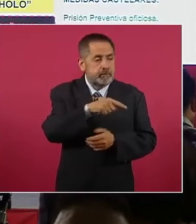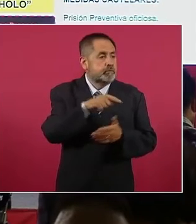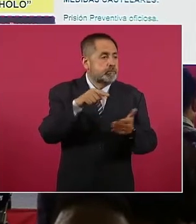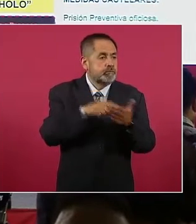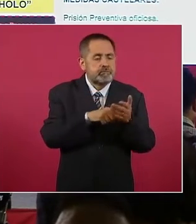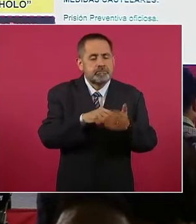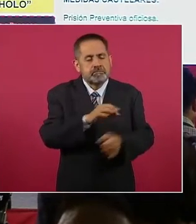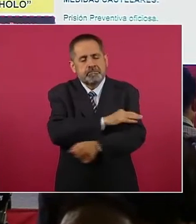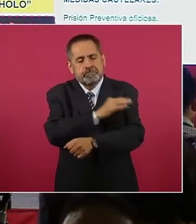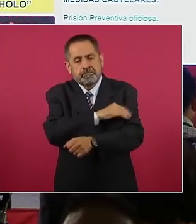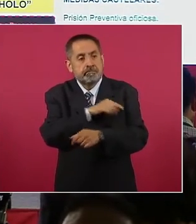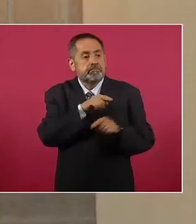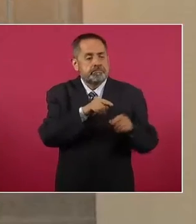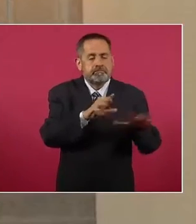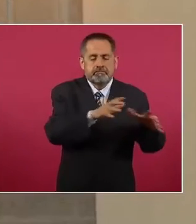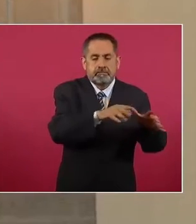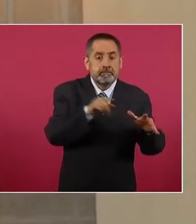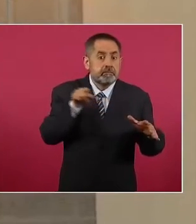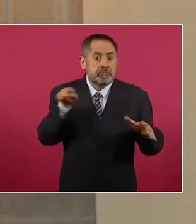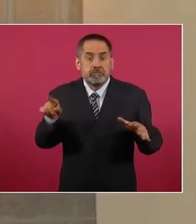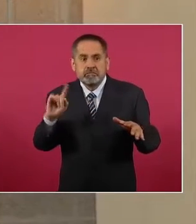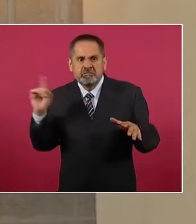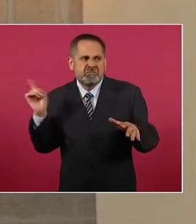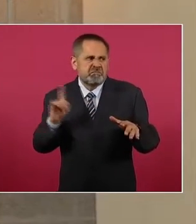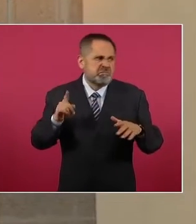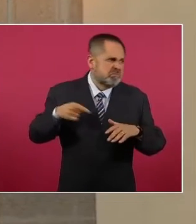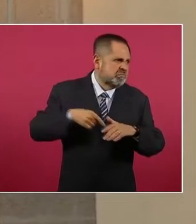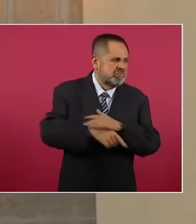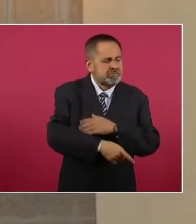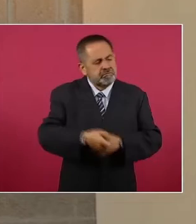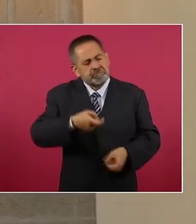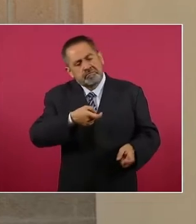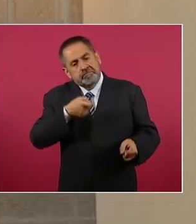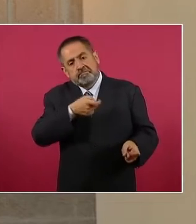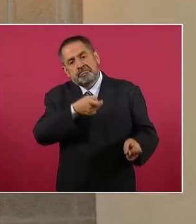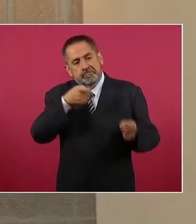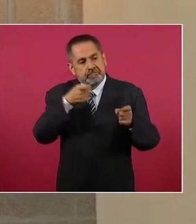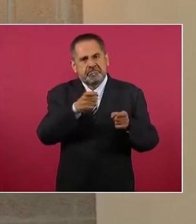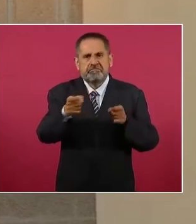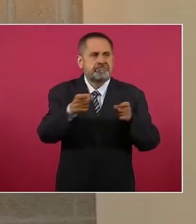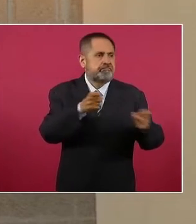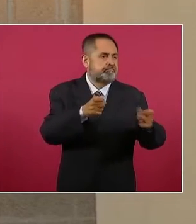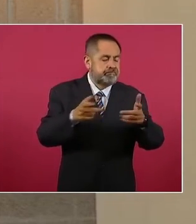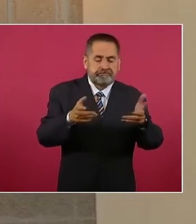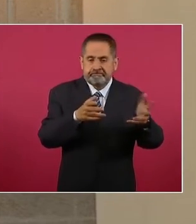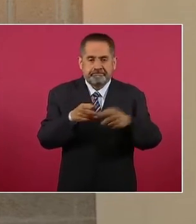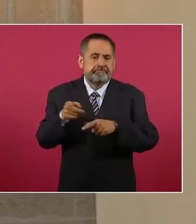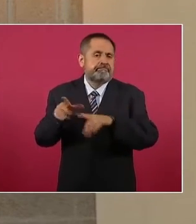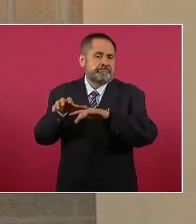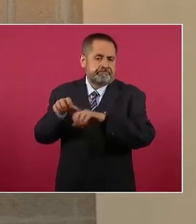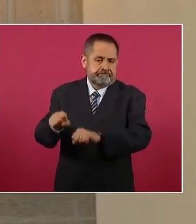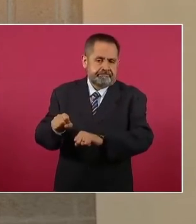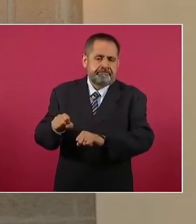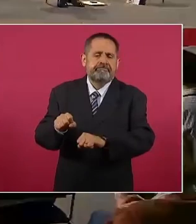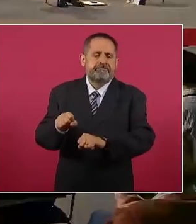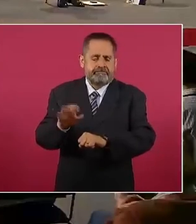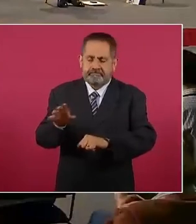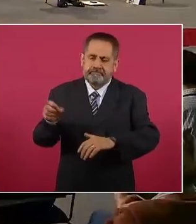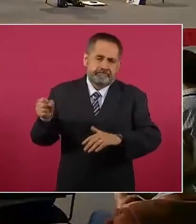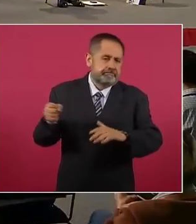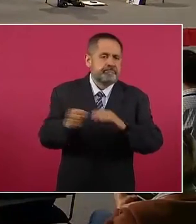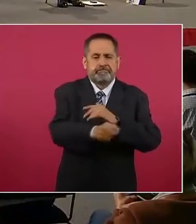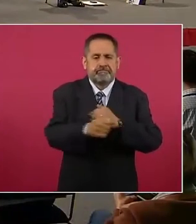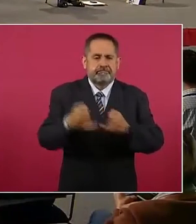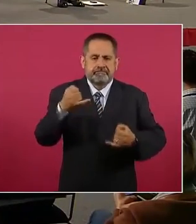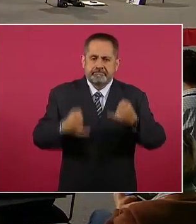centro de vacunación, ahí trató de asesinar a una persona e hirió a otras más, ya también fue vinculado a proceso